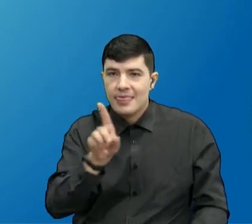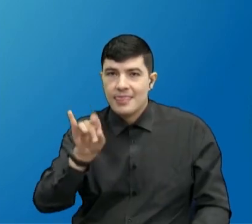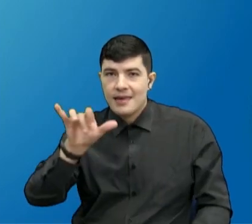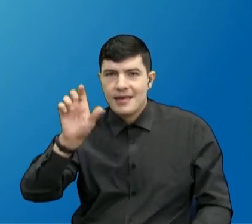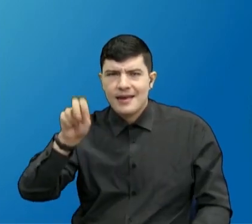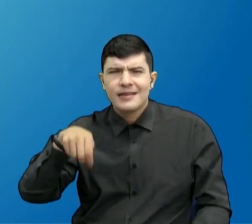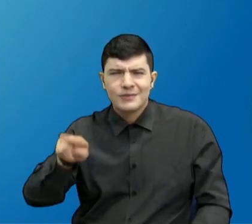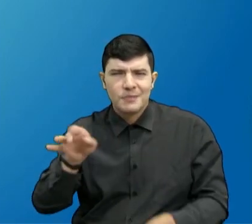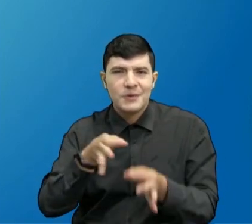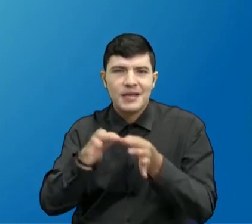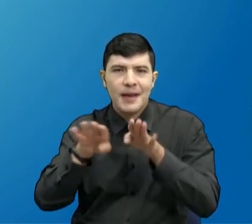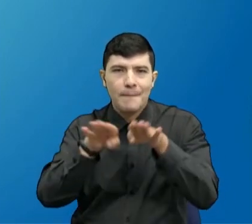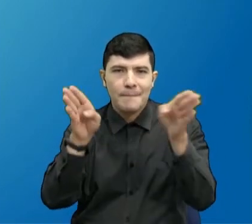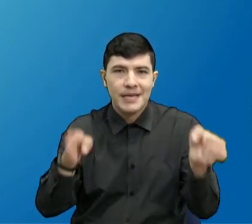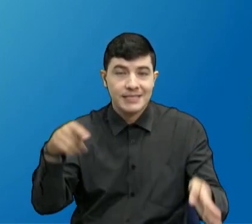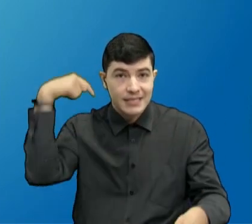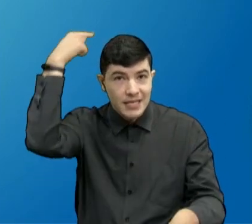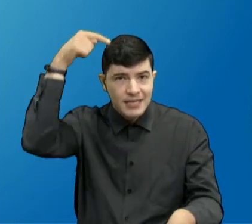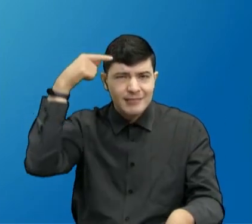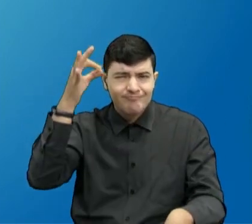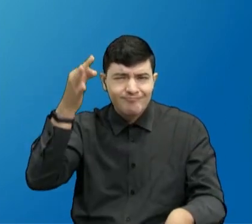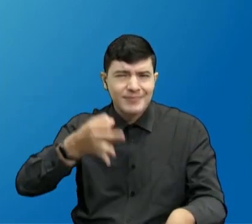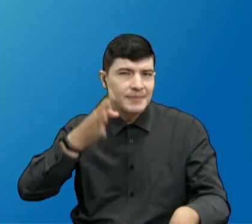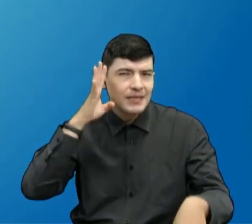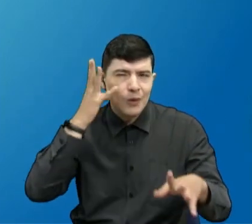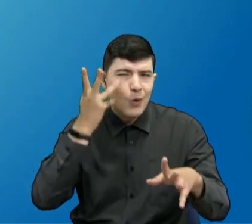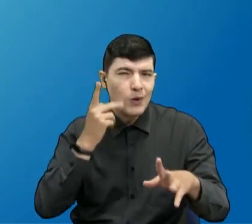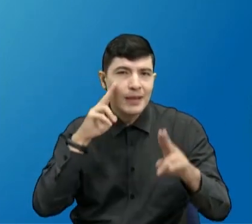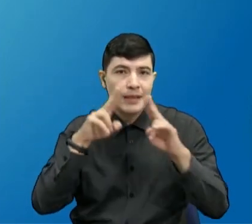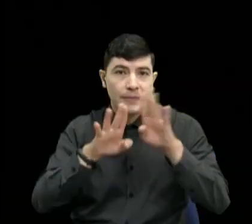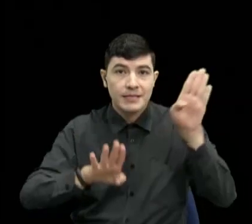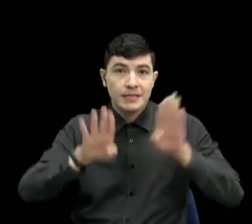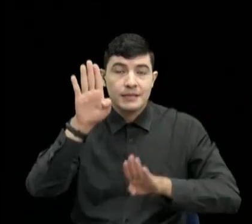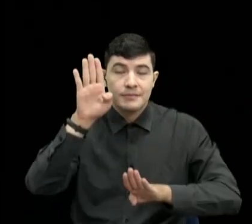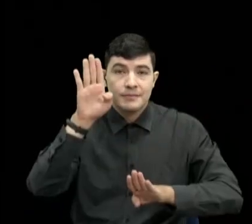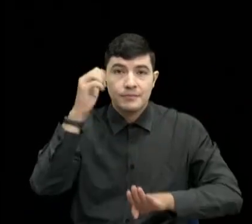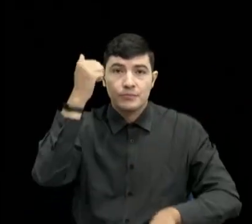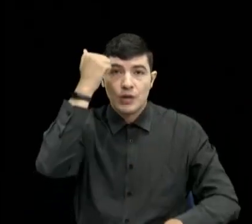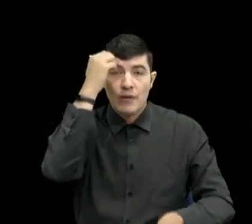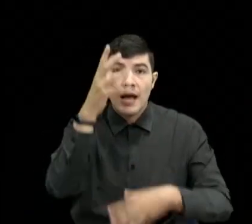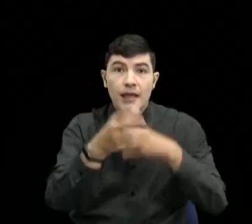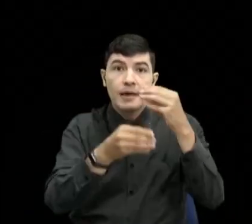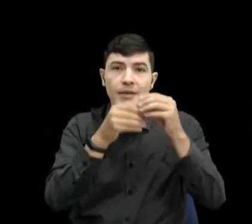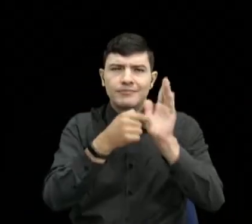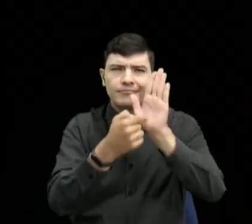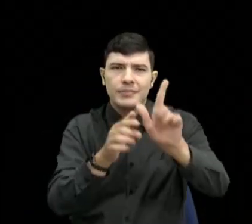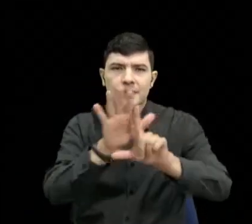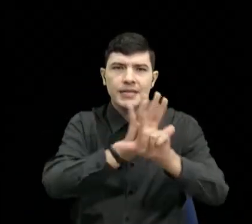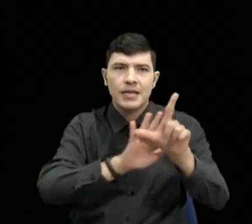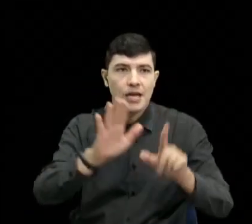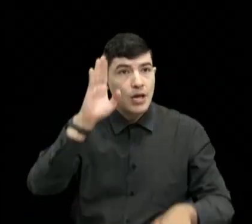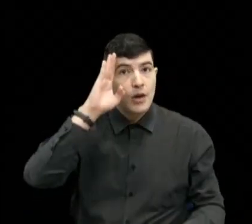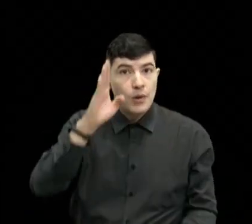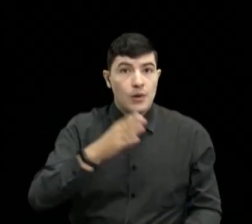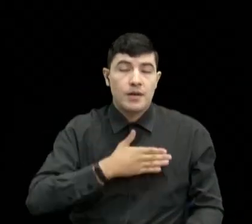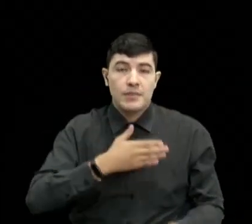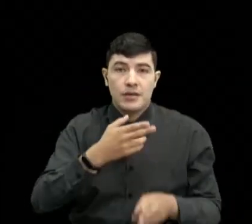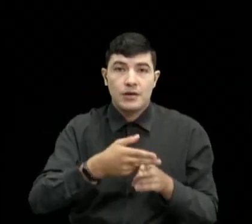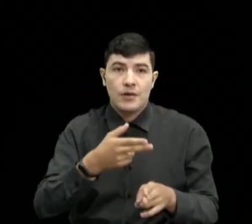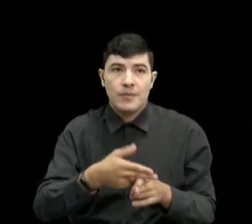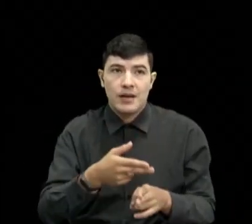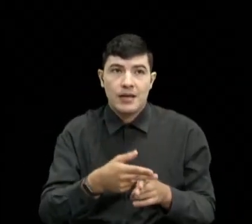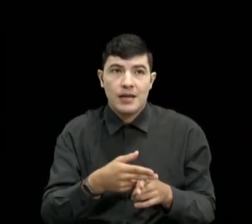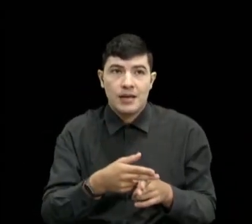fieles televidentes de Presente Profe también. Y tenemos un videíto. A ver, mirámos, Ala. Hola, mi nombre es Mateo